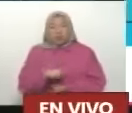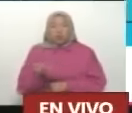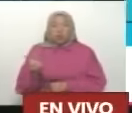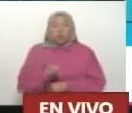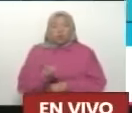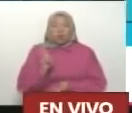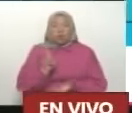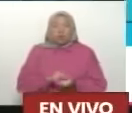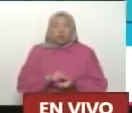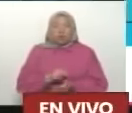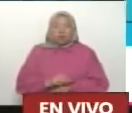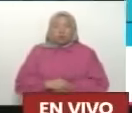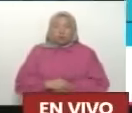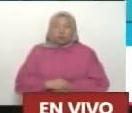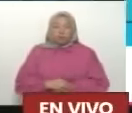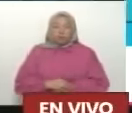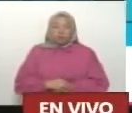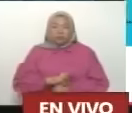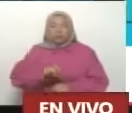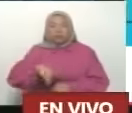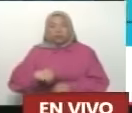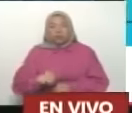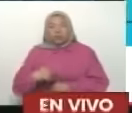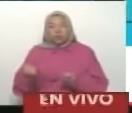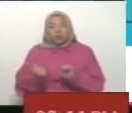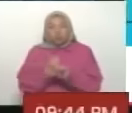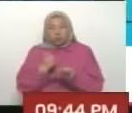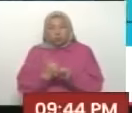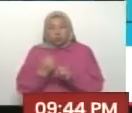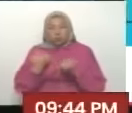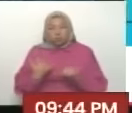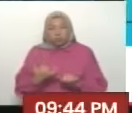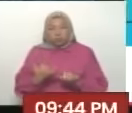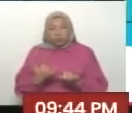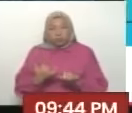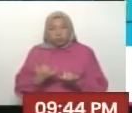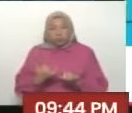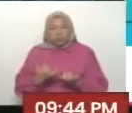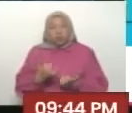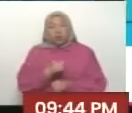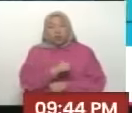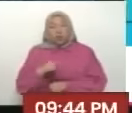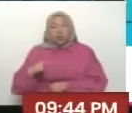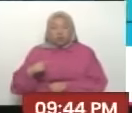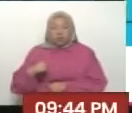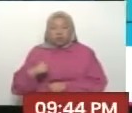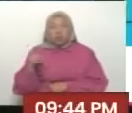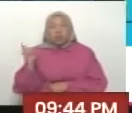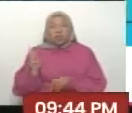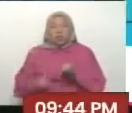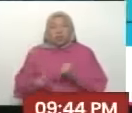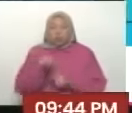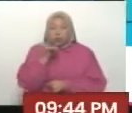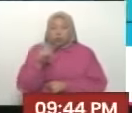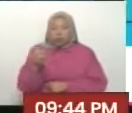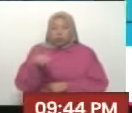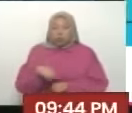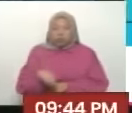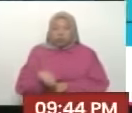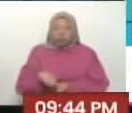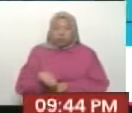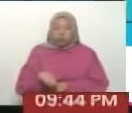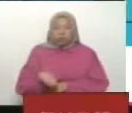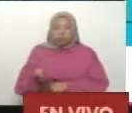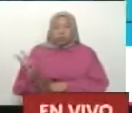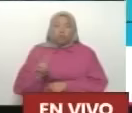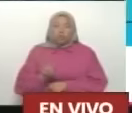pertenece a ustedes. Nosotros somos transitorios, quienes quedan son ustedes, de aquí en adelante. Para que